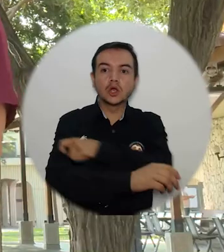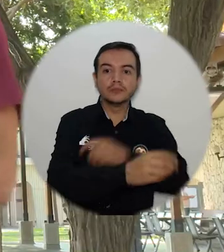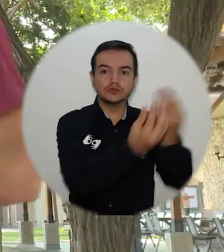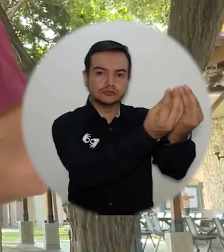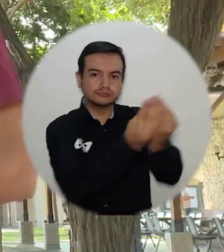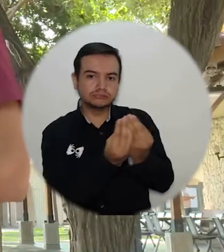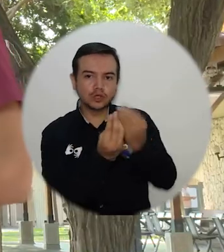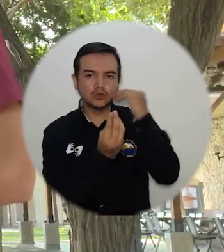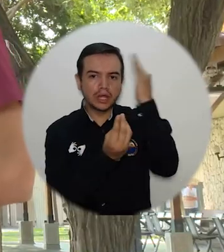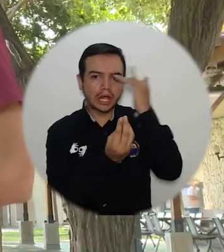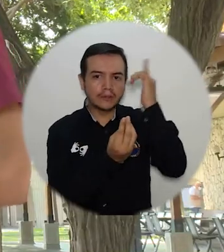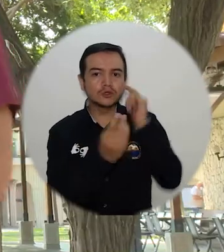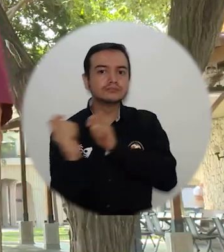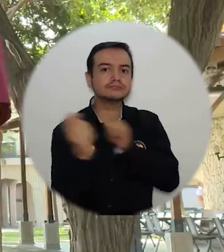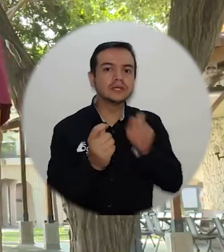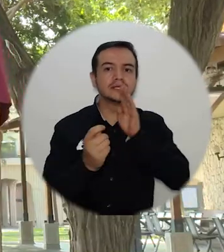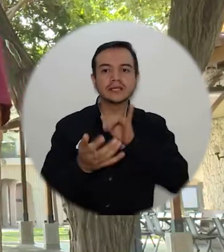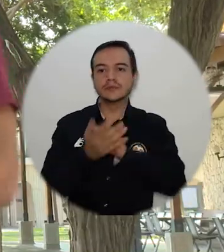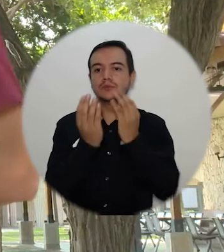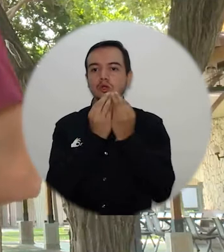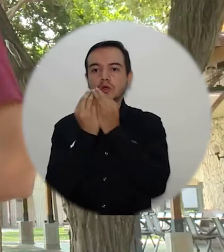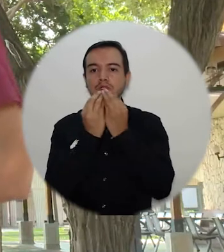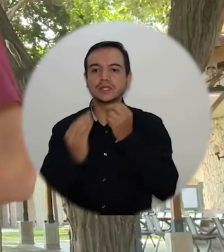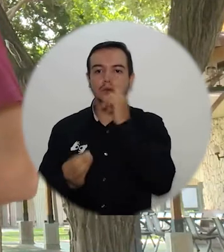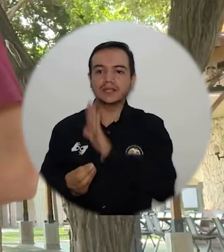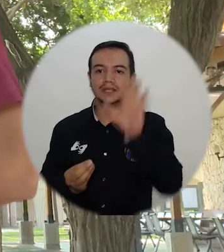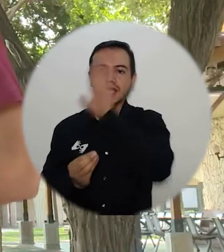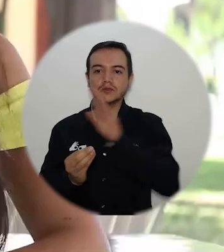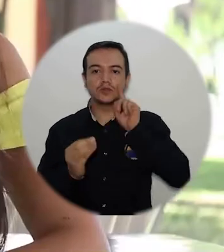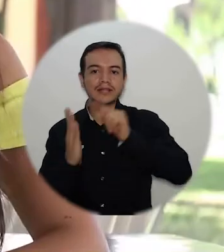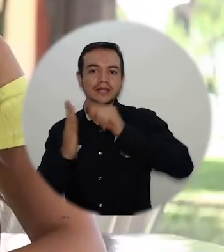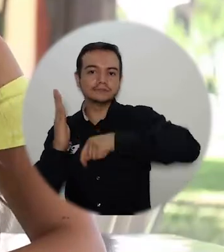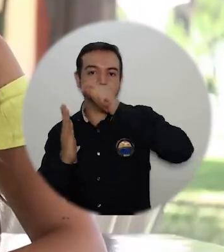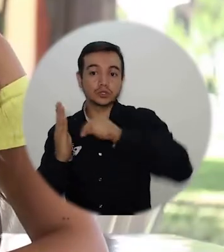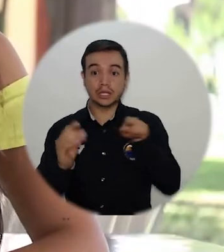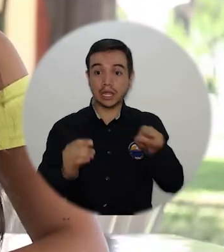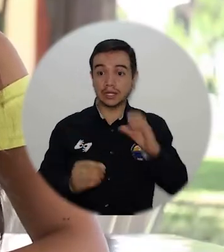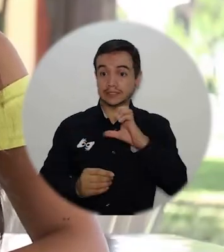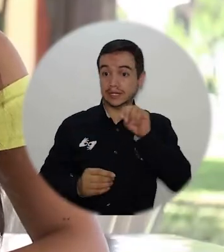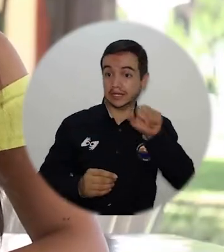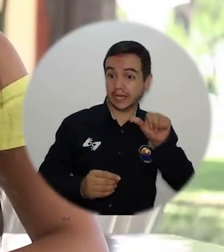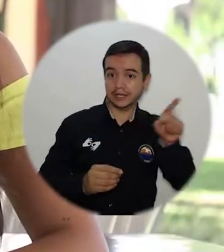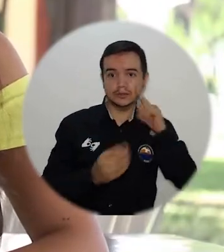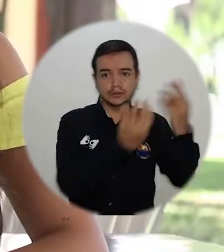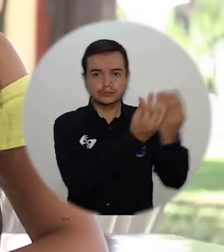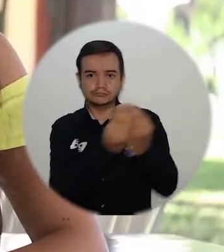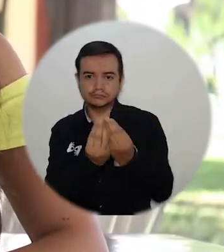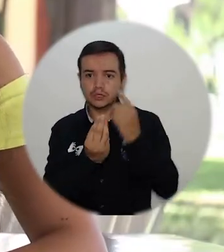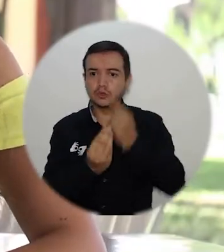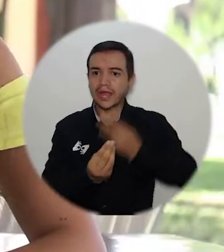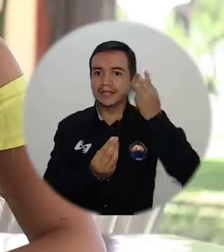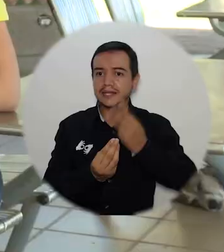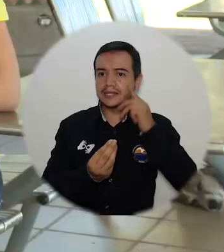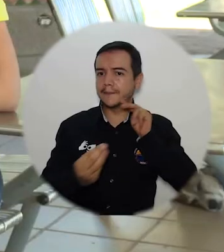la visita de la Comisión de Pares Académicos asignados por el Consejo Nacional de Acreditación. El equipo del CNA desarrolló una agenda de tres días